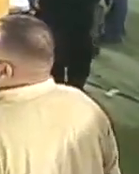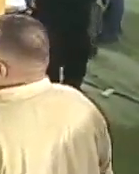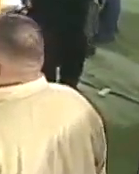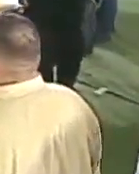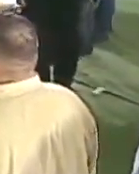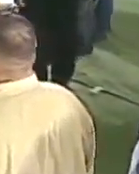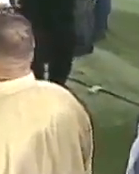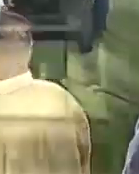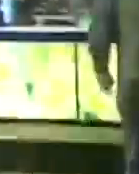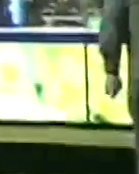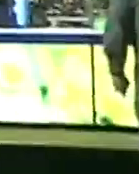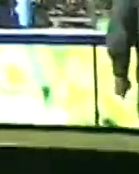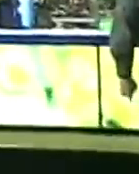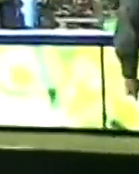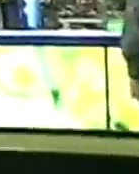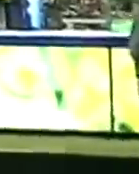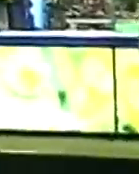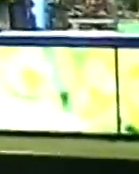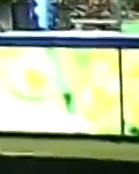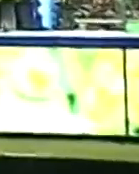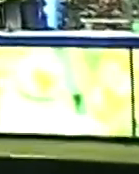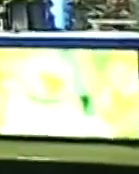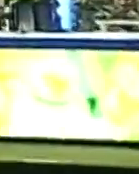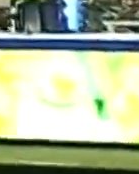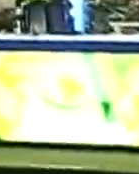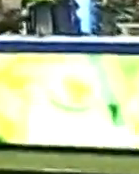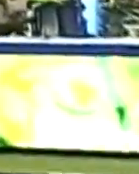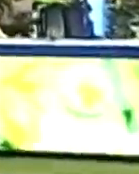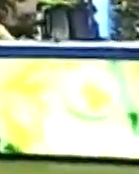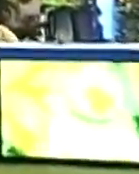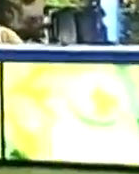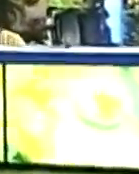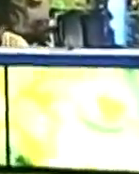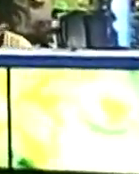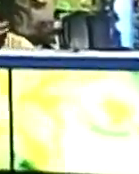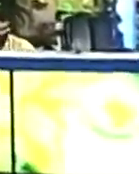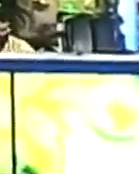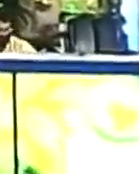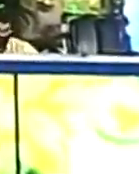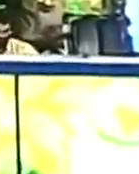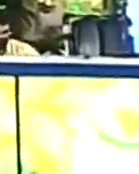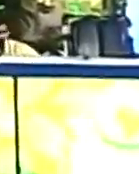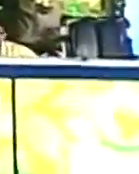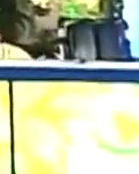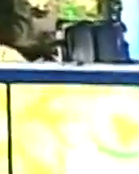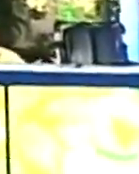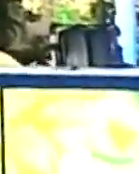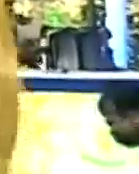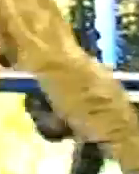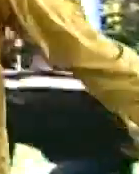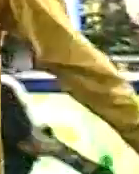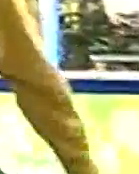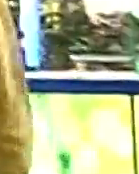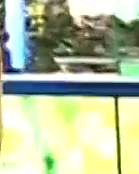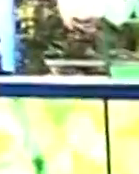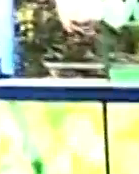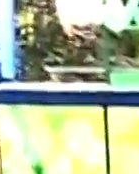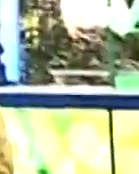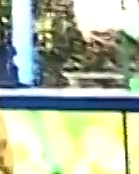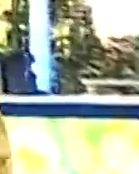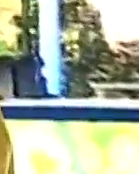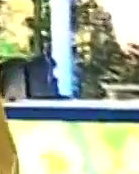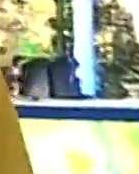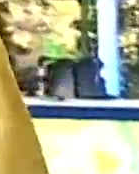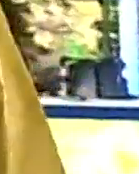instancia, superior, permanente, planes nacionales, de mitigación, y que dependerá, directamente,